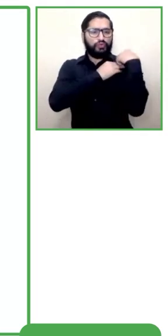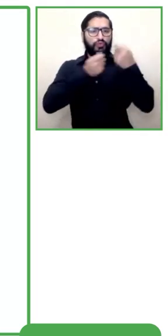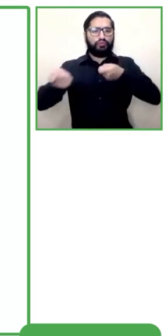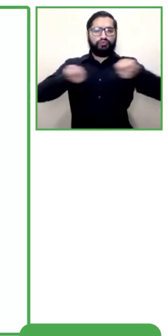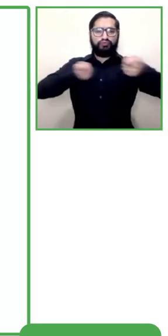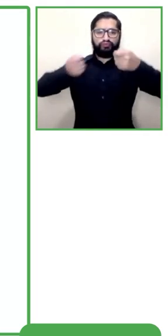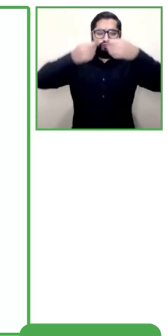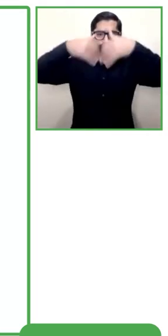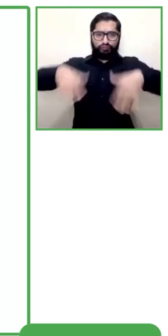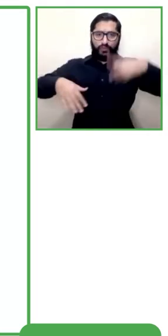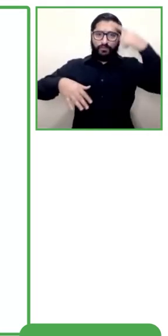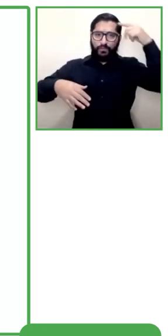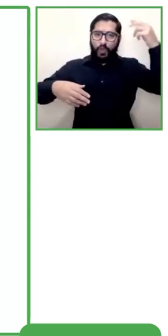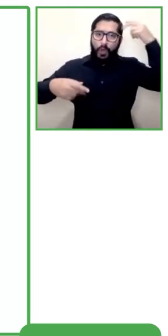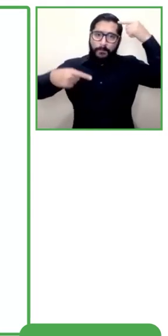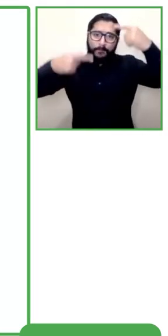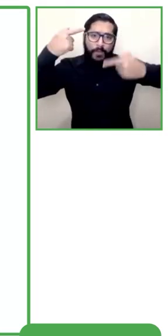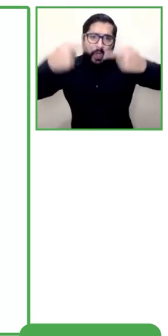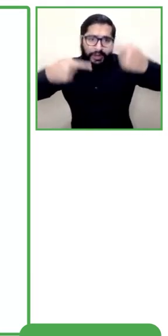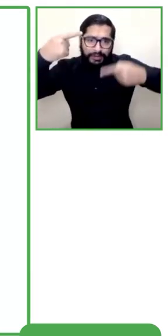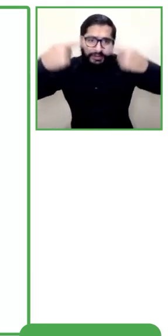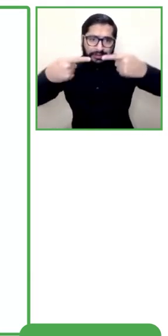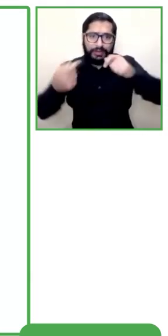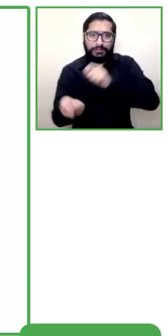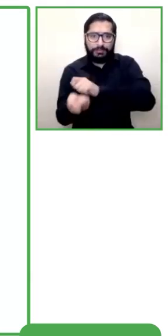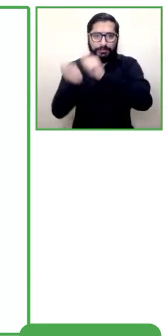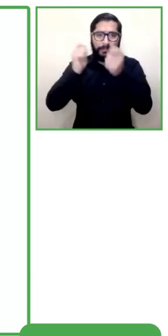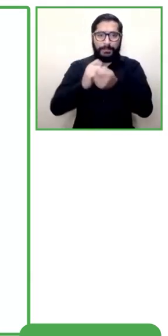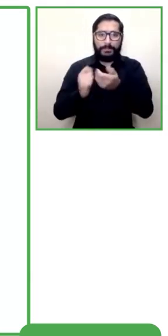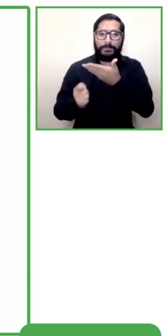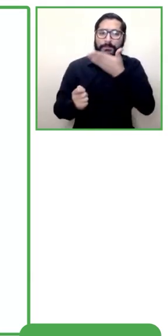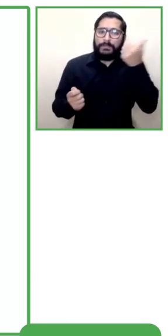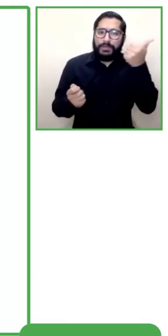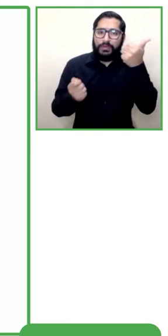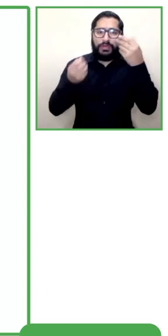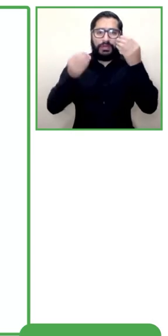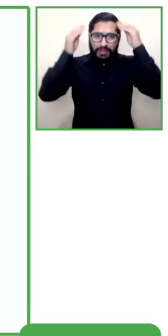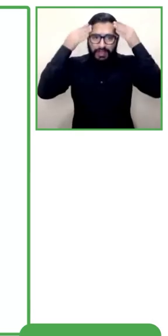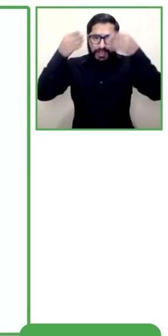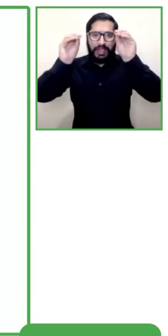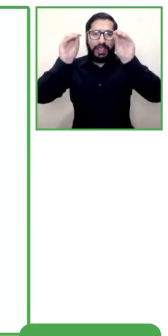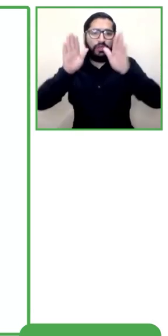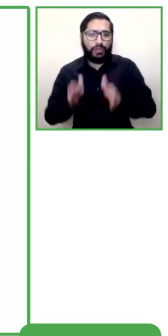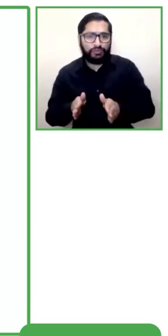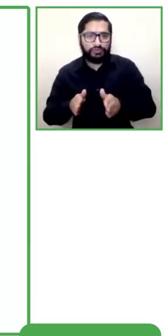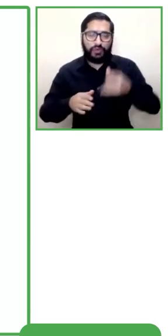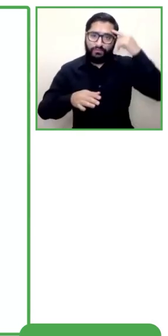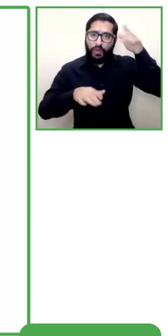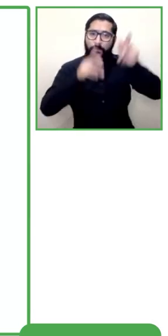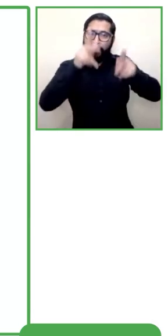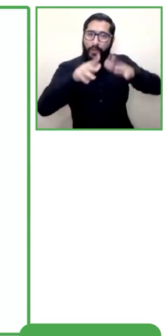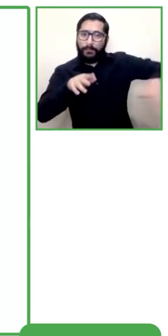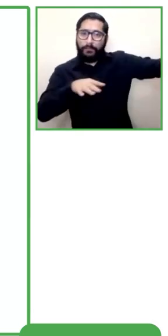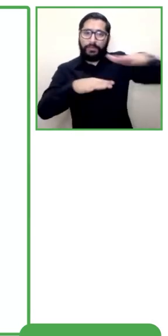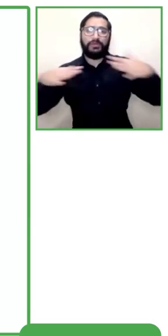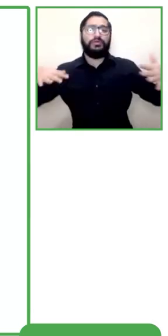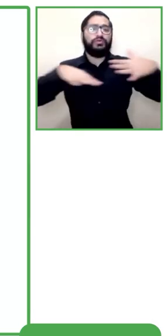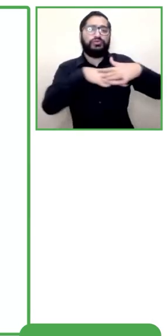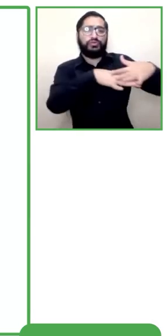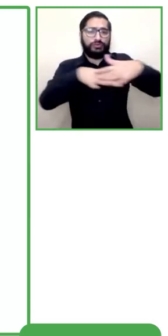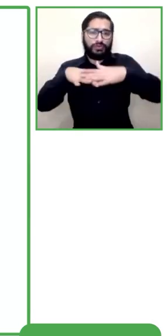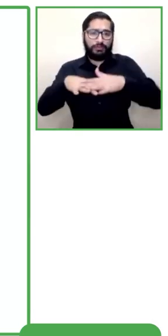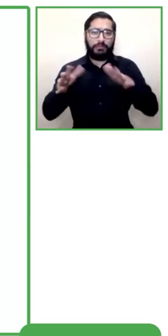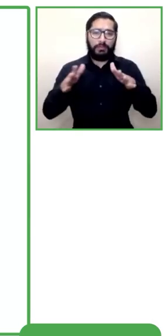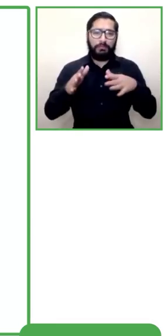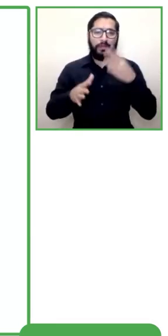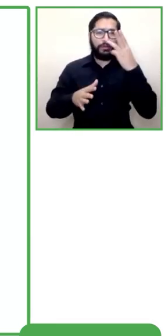cambios por una mejor educación e integración social en personas sordas. Ha liderado hace 30 años la Federación Nacional de Sordos en Colombia,